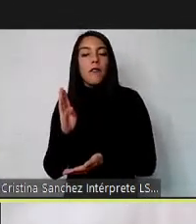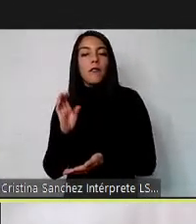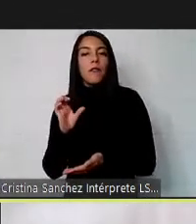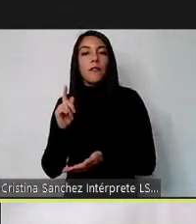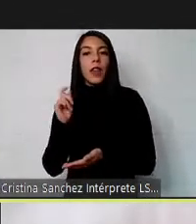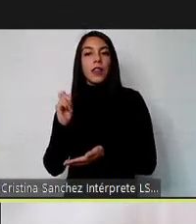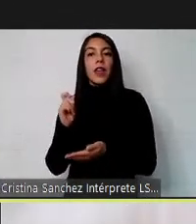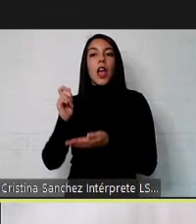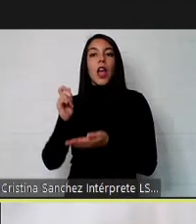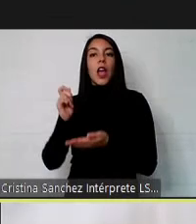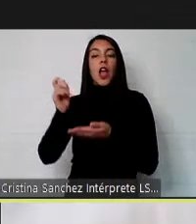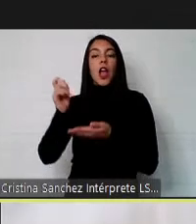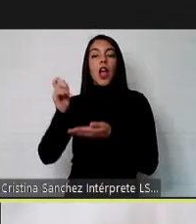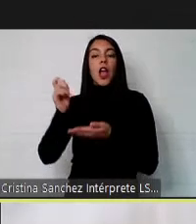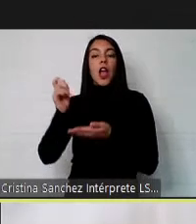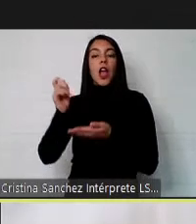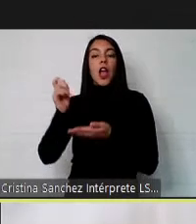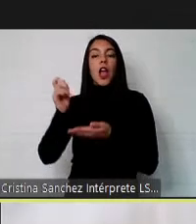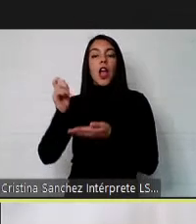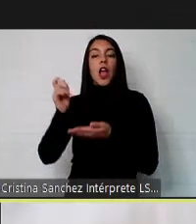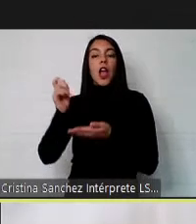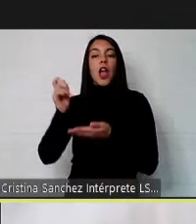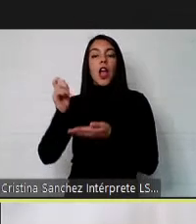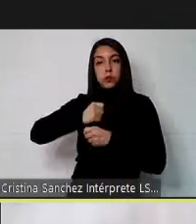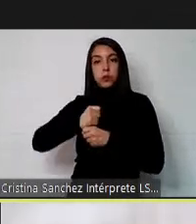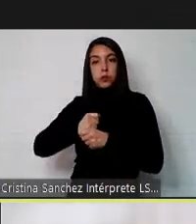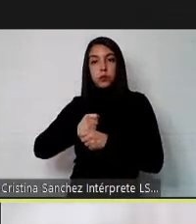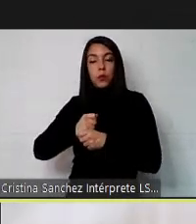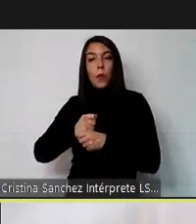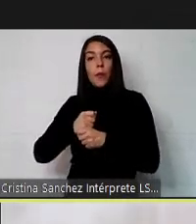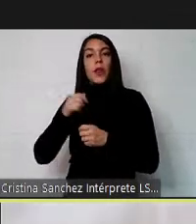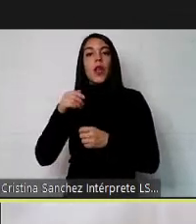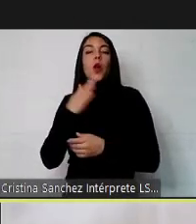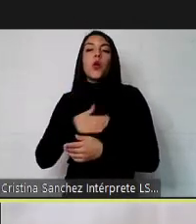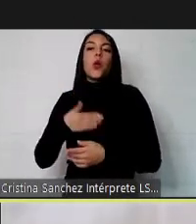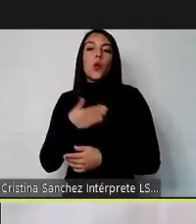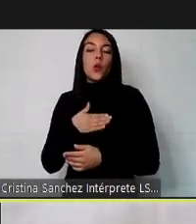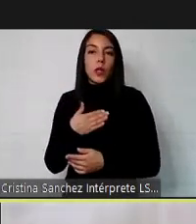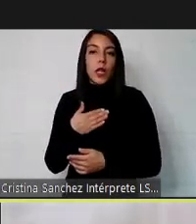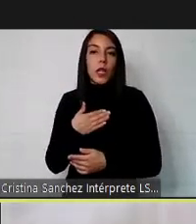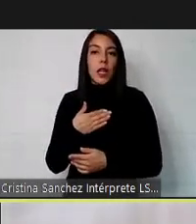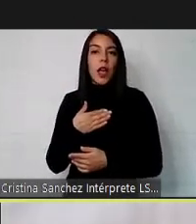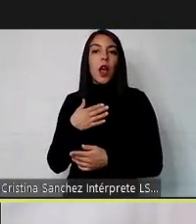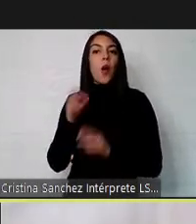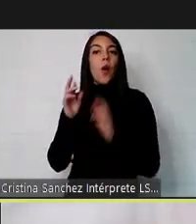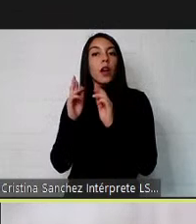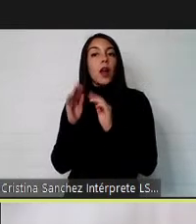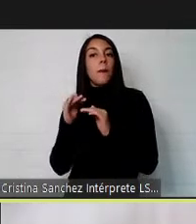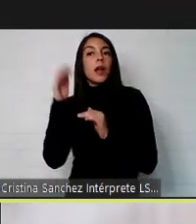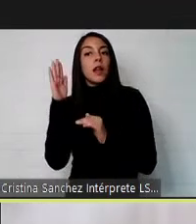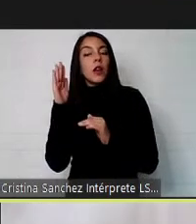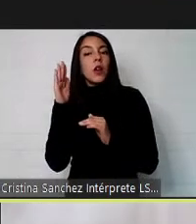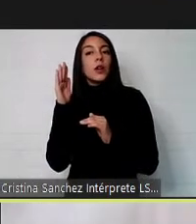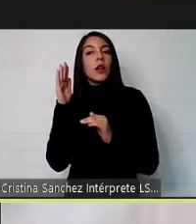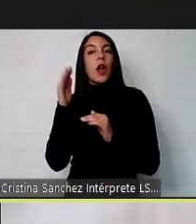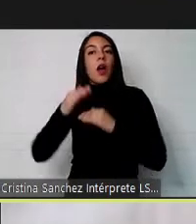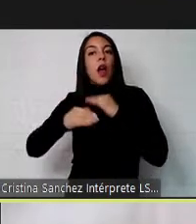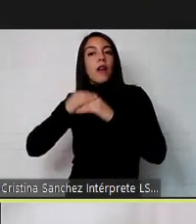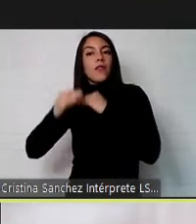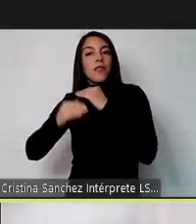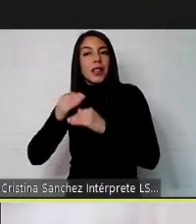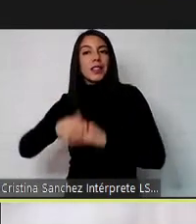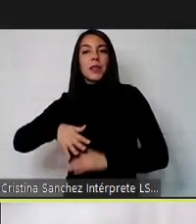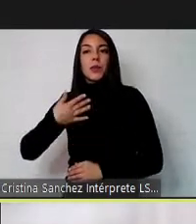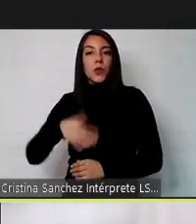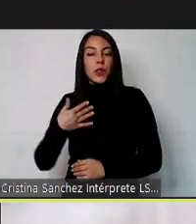proporción nos encantaría que fuera mayor pero es un avance muy significativo y que garantiza plazas de trabajo que antes no